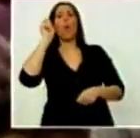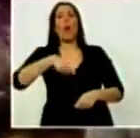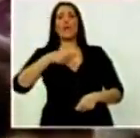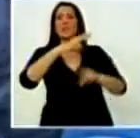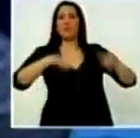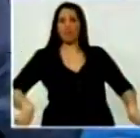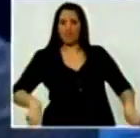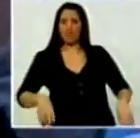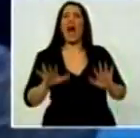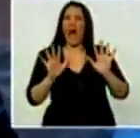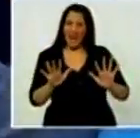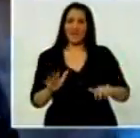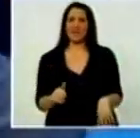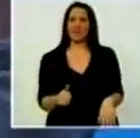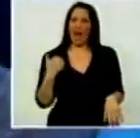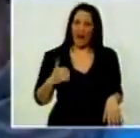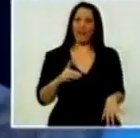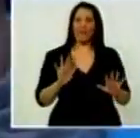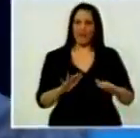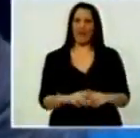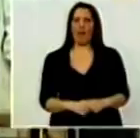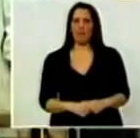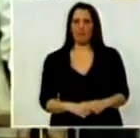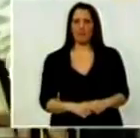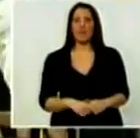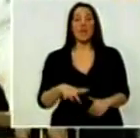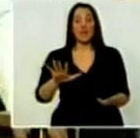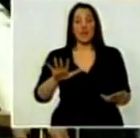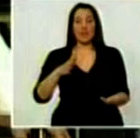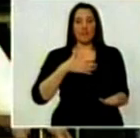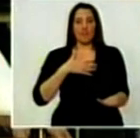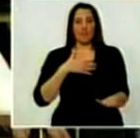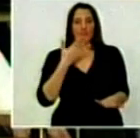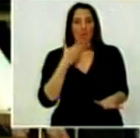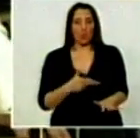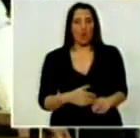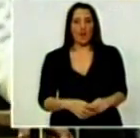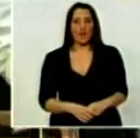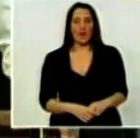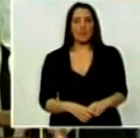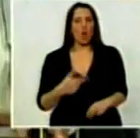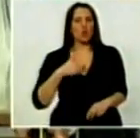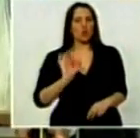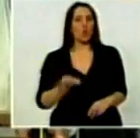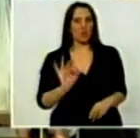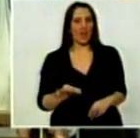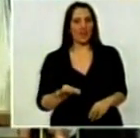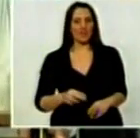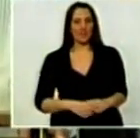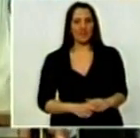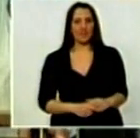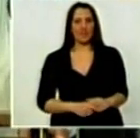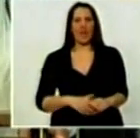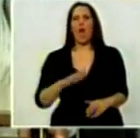Argentina predemocrática. Y si se me permite, yo sé que muchos